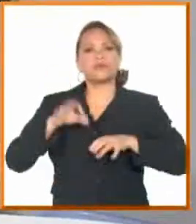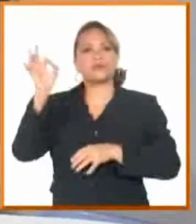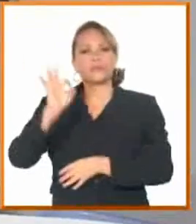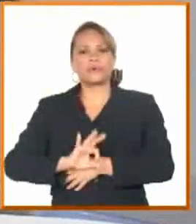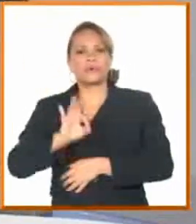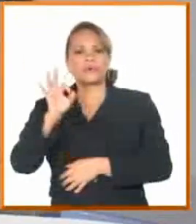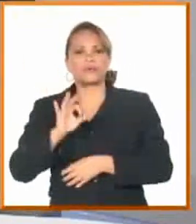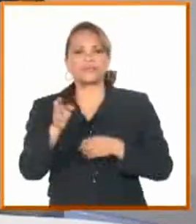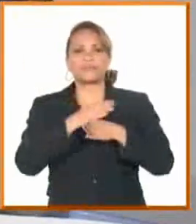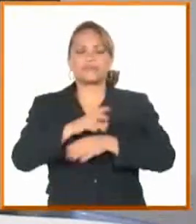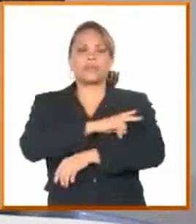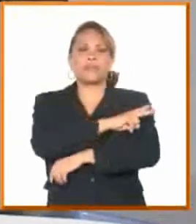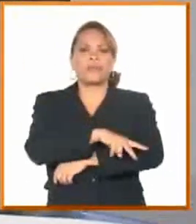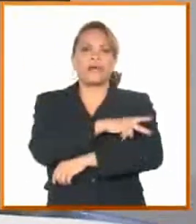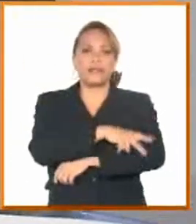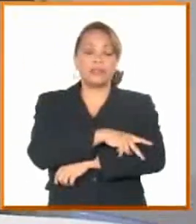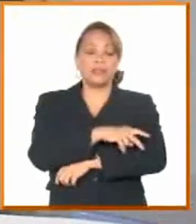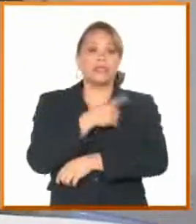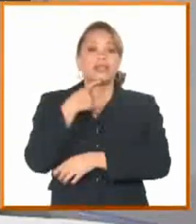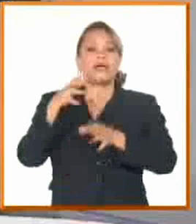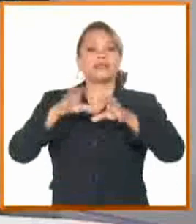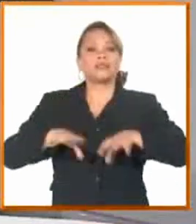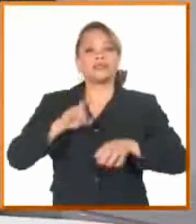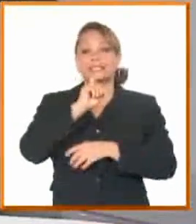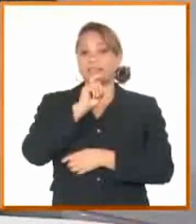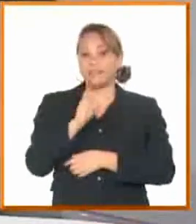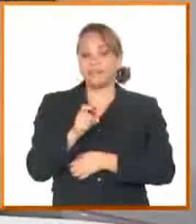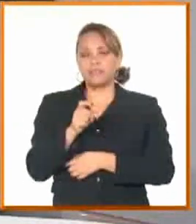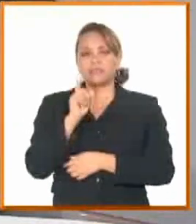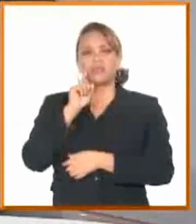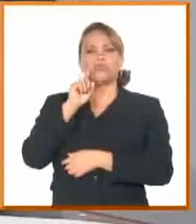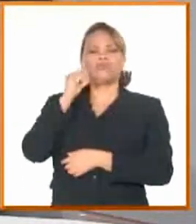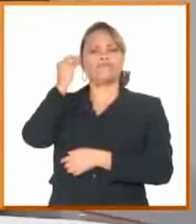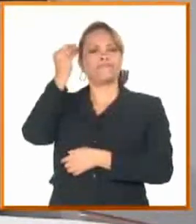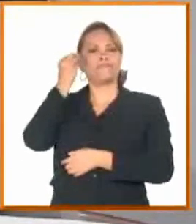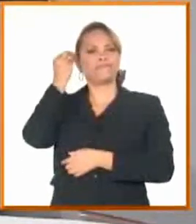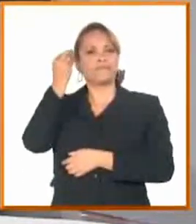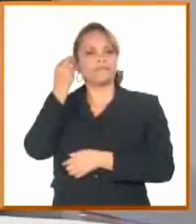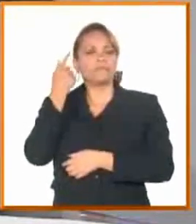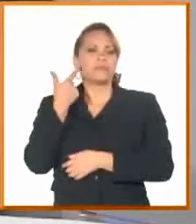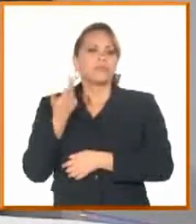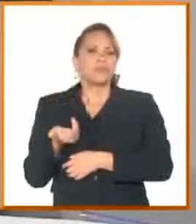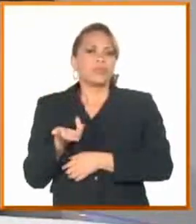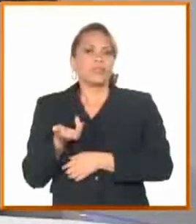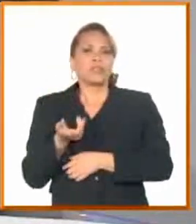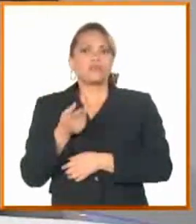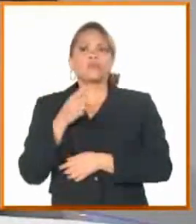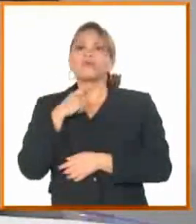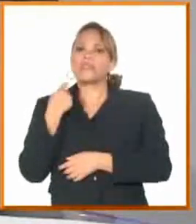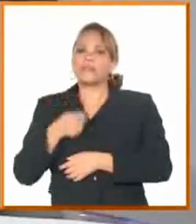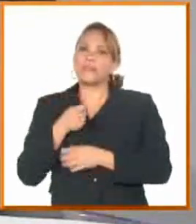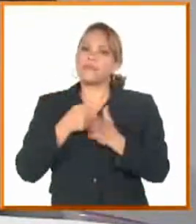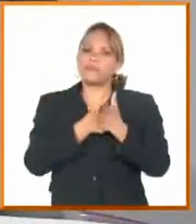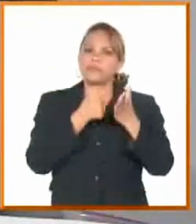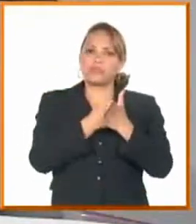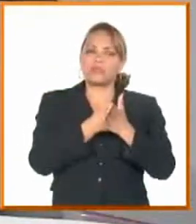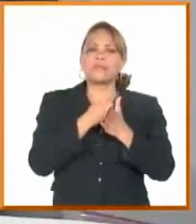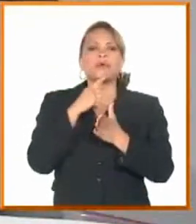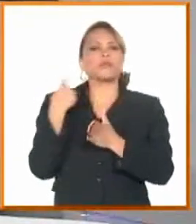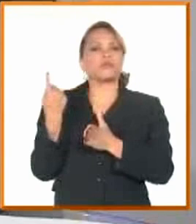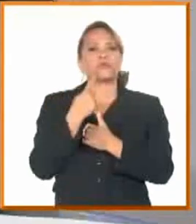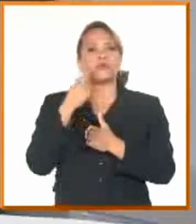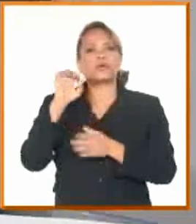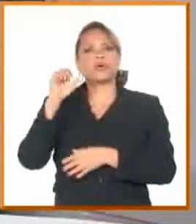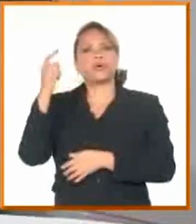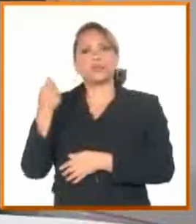países más desarrollados que el nuestro, pues bueno, tenemos que combatir y enfrentar todos esos fenómenos, pero realmente no estamos aislados. Esto es una economía